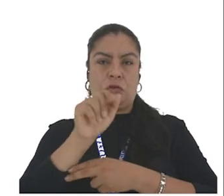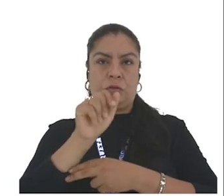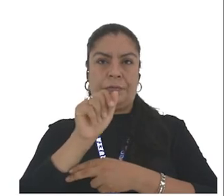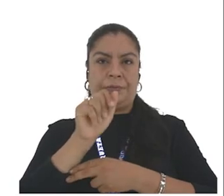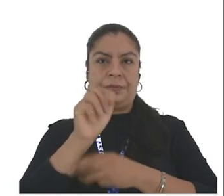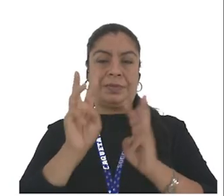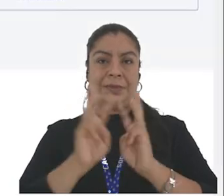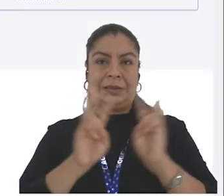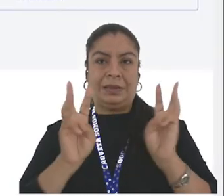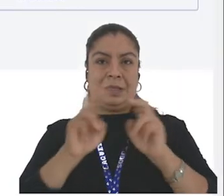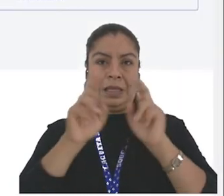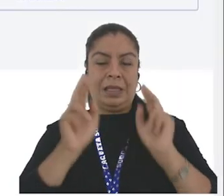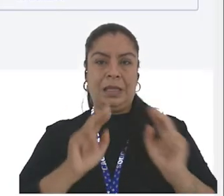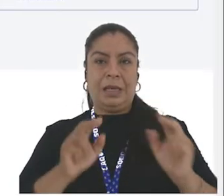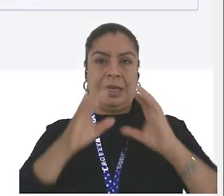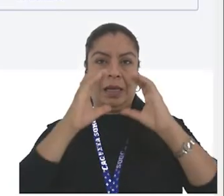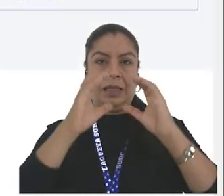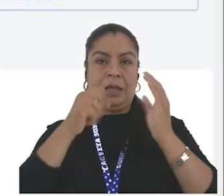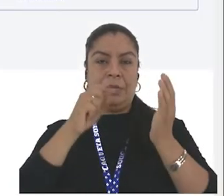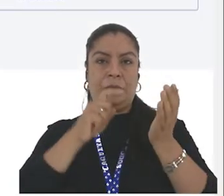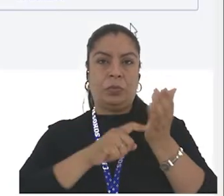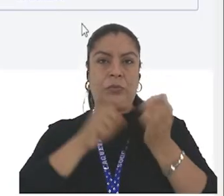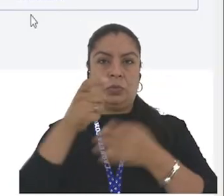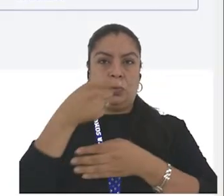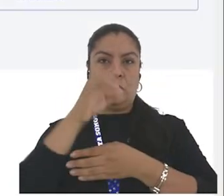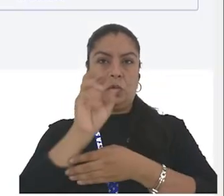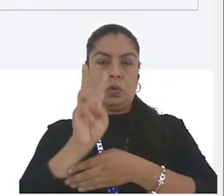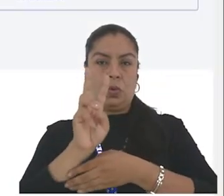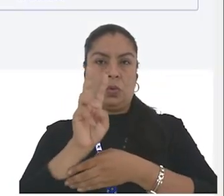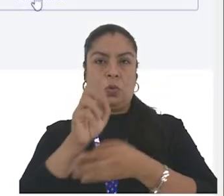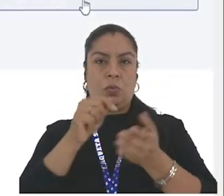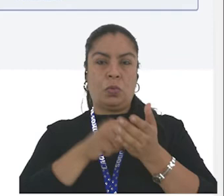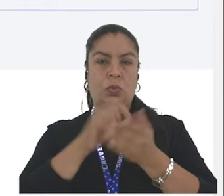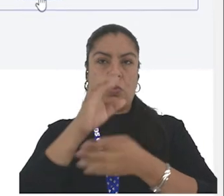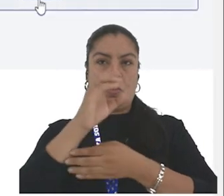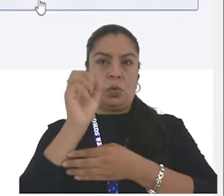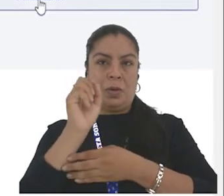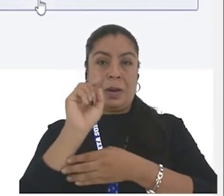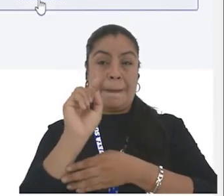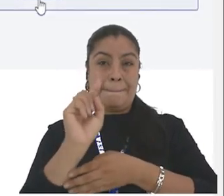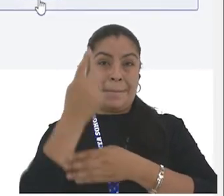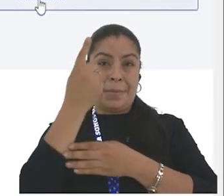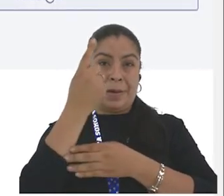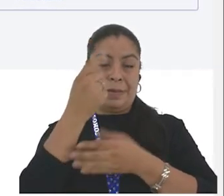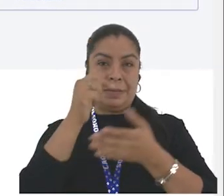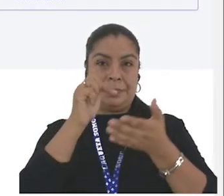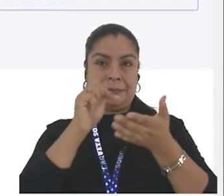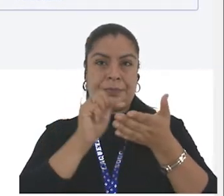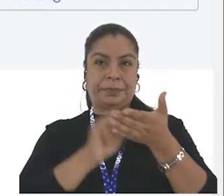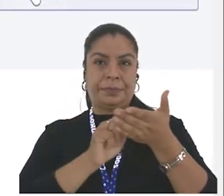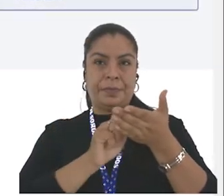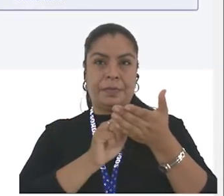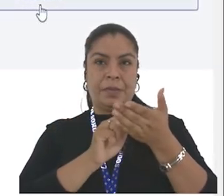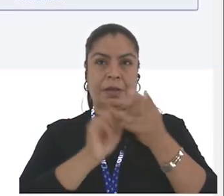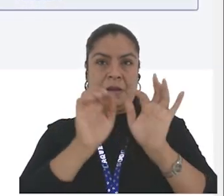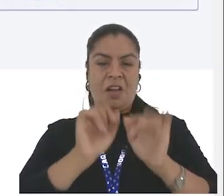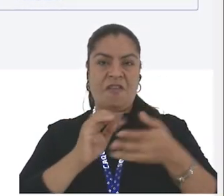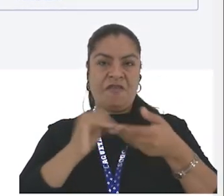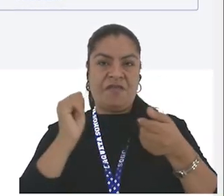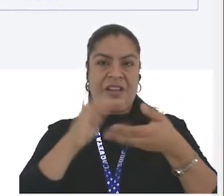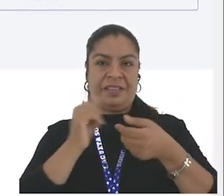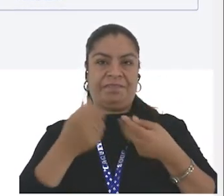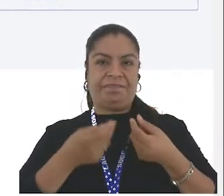.caqueta.gov.com Si es la primera vez que vamos a radicar, vamos a dar clic en la opción Radique fácil y rápido